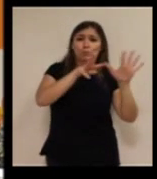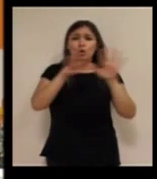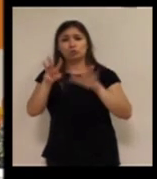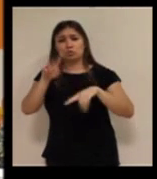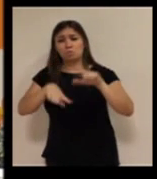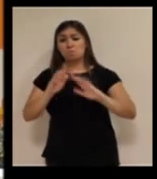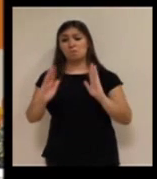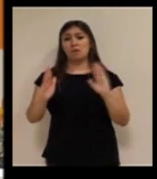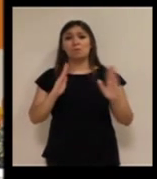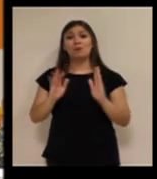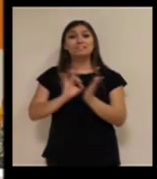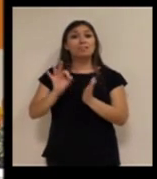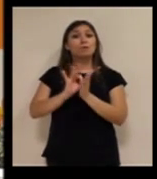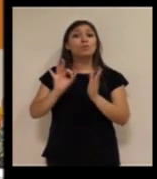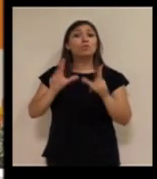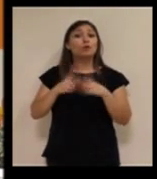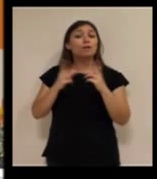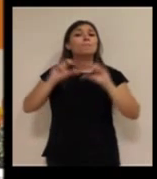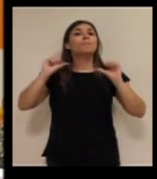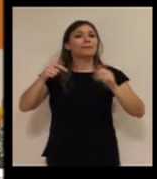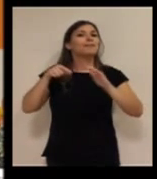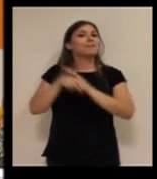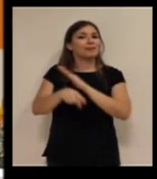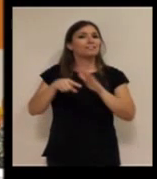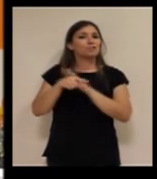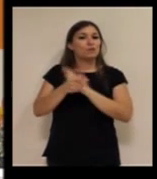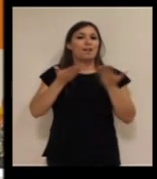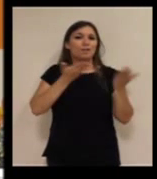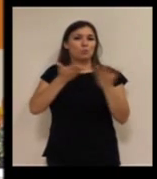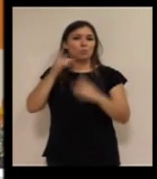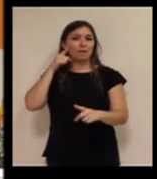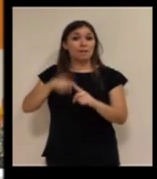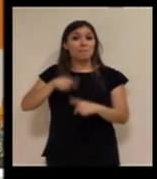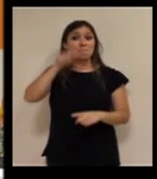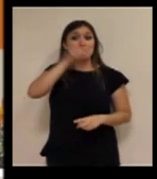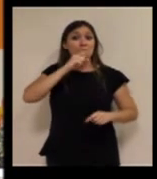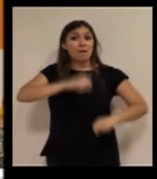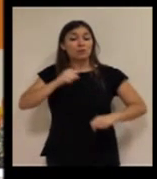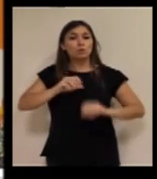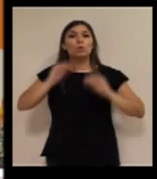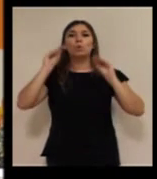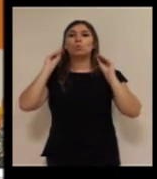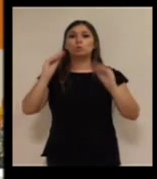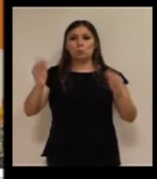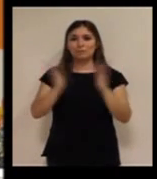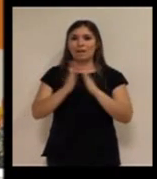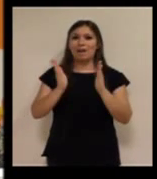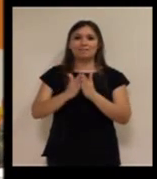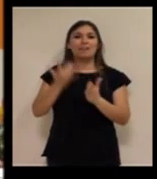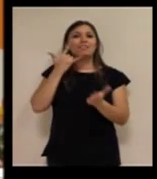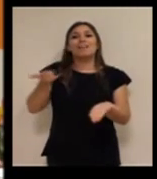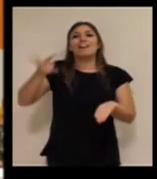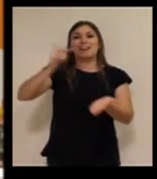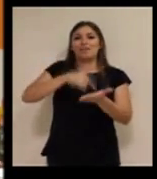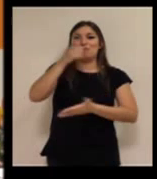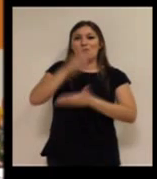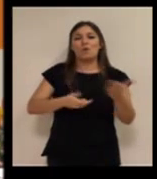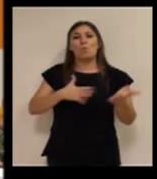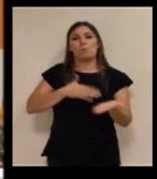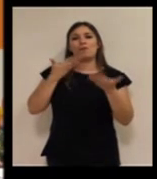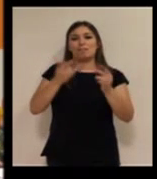desde los servicios sociales se gestionaban ayudas para que los mayores tuviesen una línea telefónica en casa y pudiesen ser usuarios de